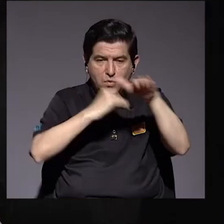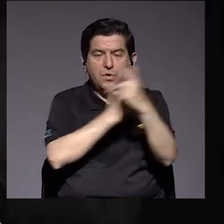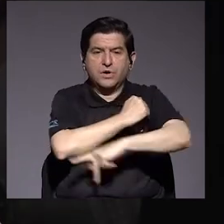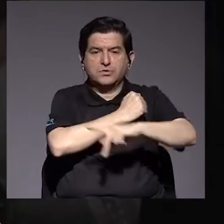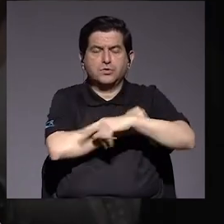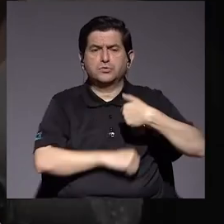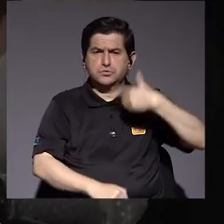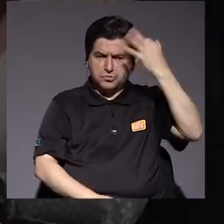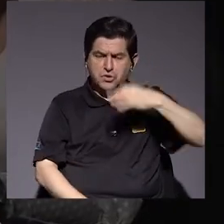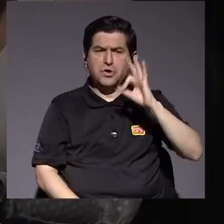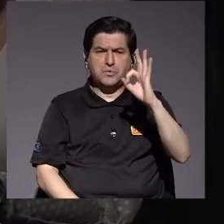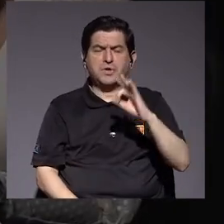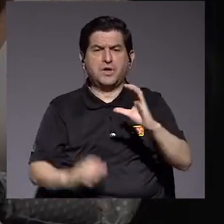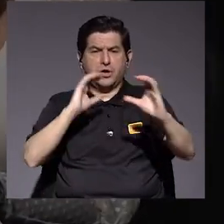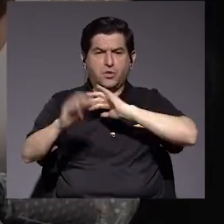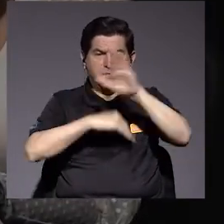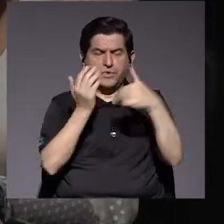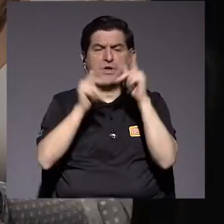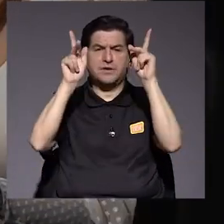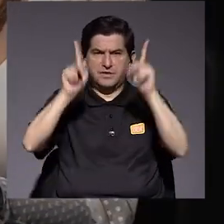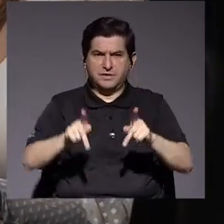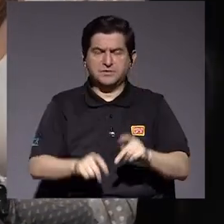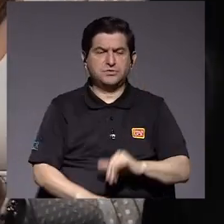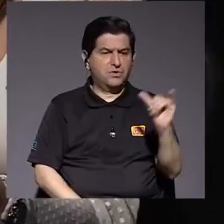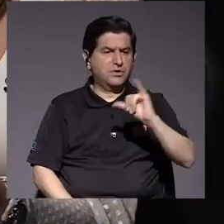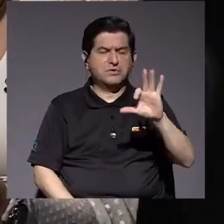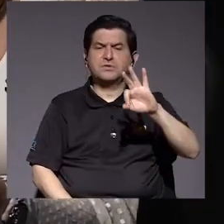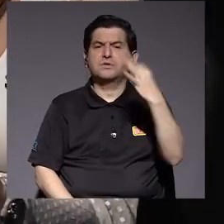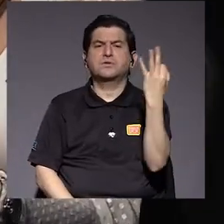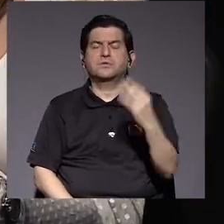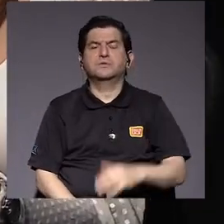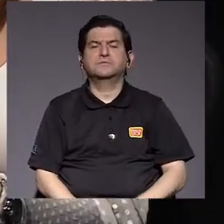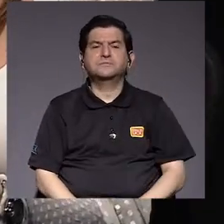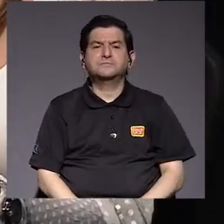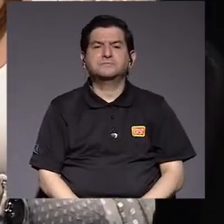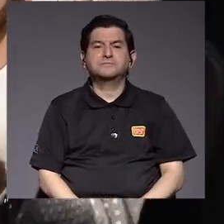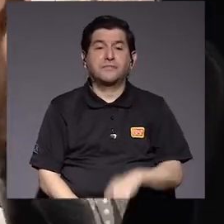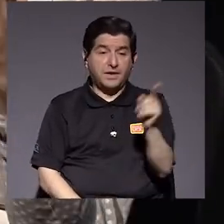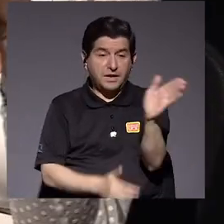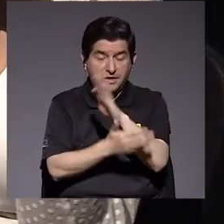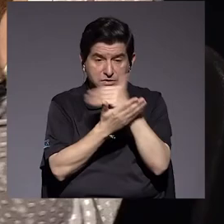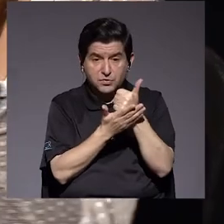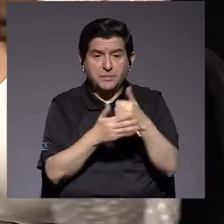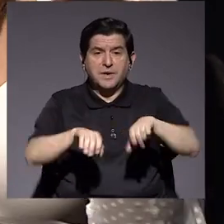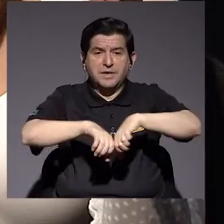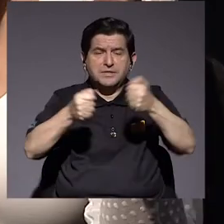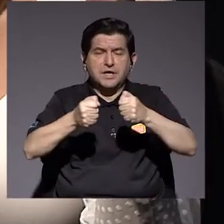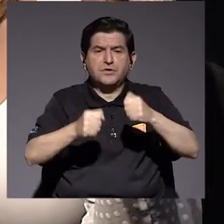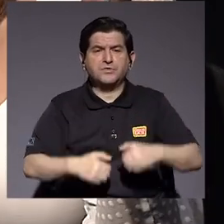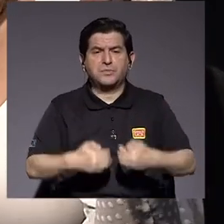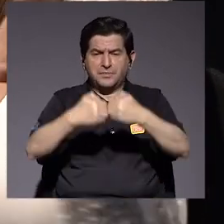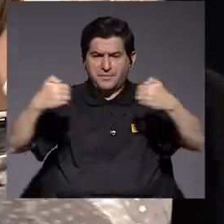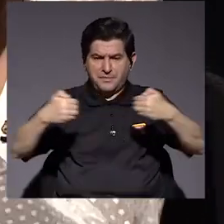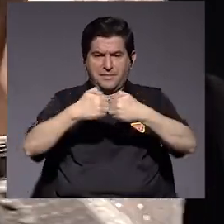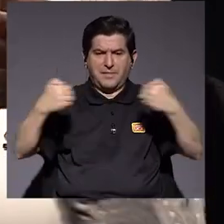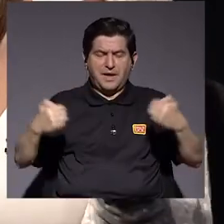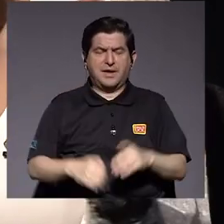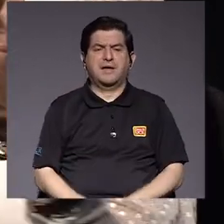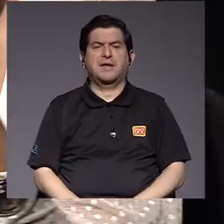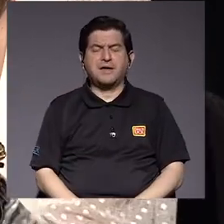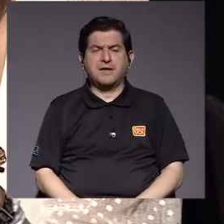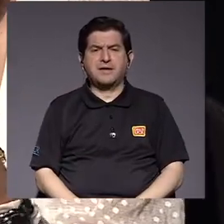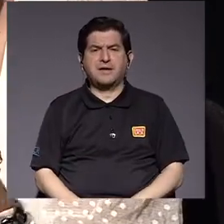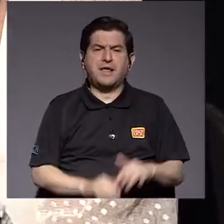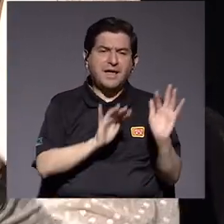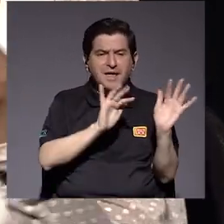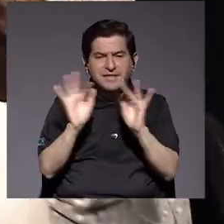que la comunicación debería de llegarle a todos los costarricenses de la misma manera y eso es parte de romper las brechas, la brecha digital,